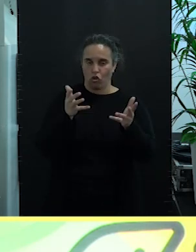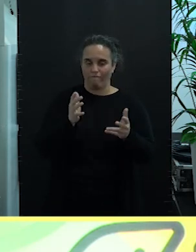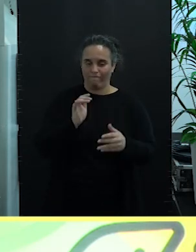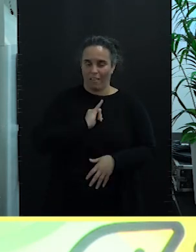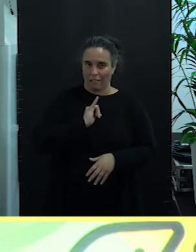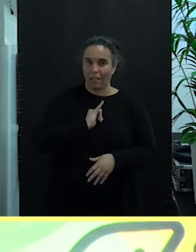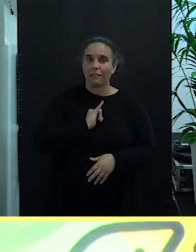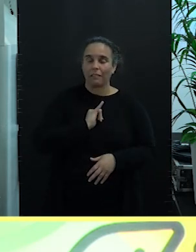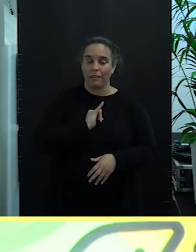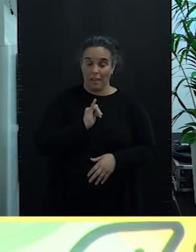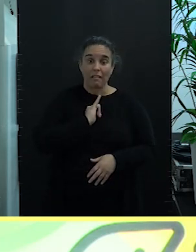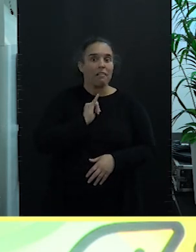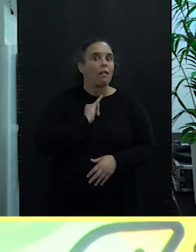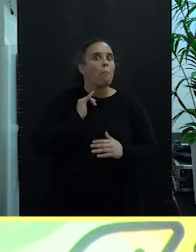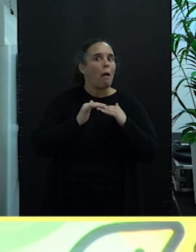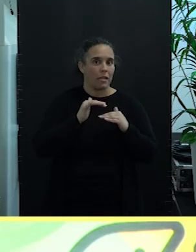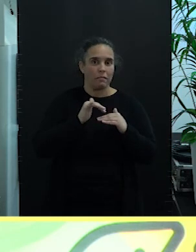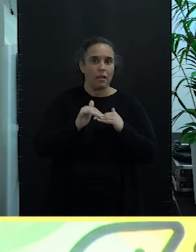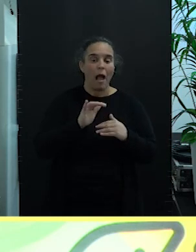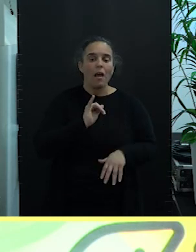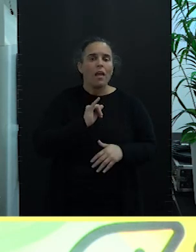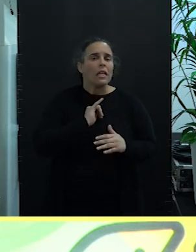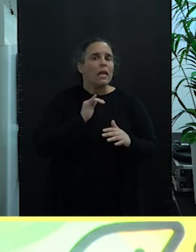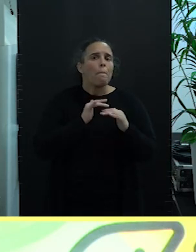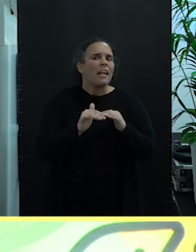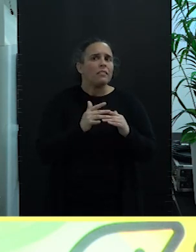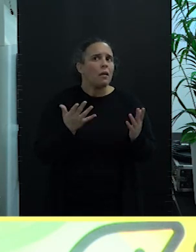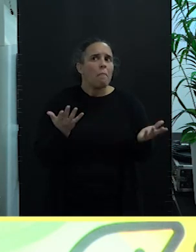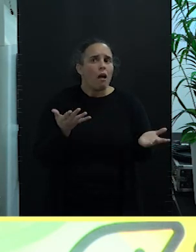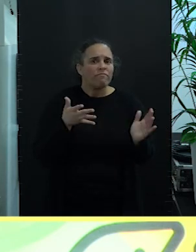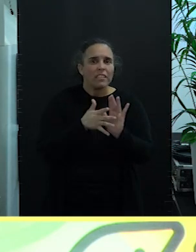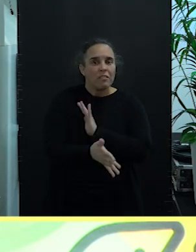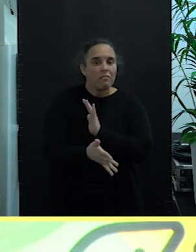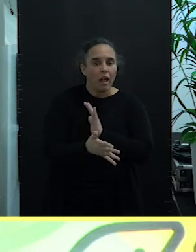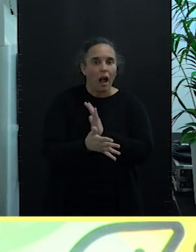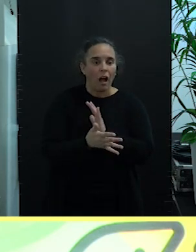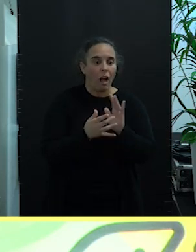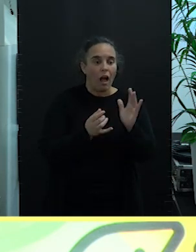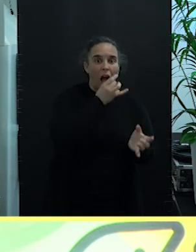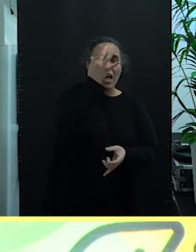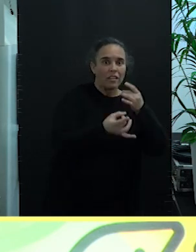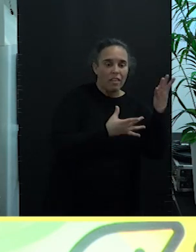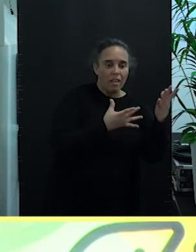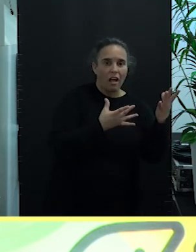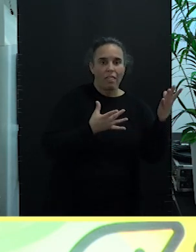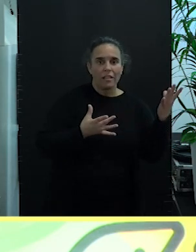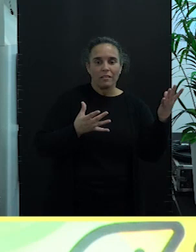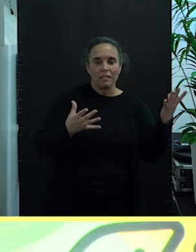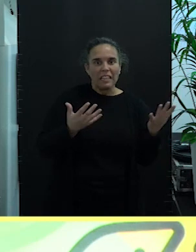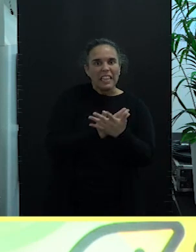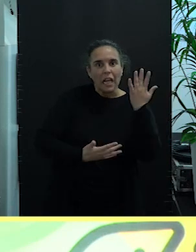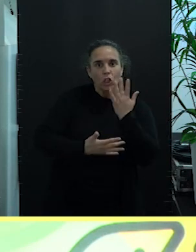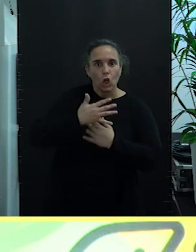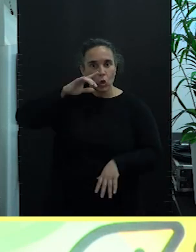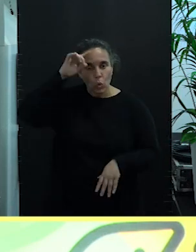Identidad marítima. Una identidad marítima donde convergen actividades e interacciones culturales,